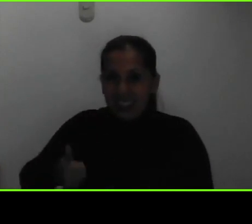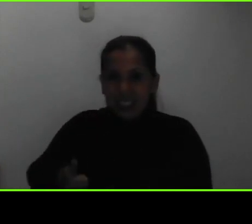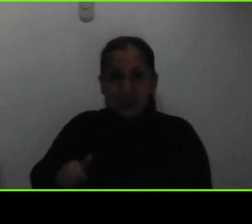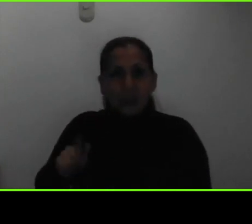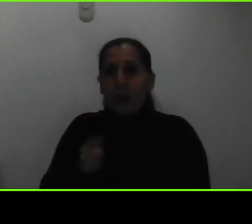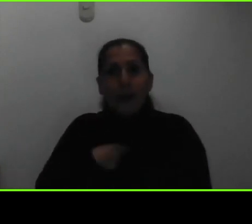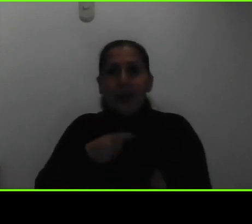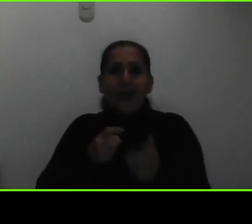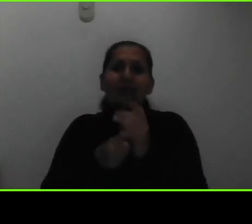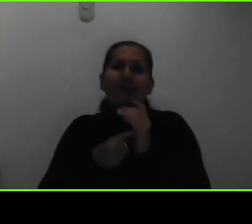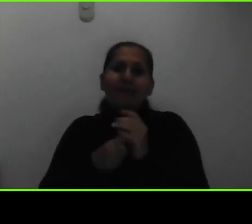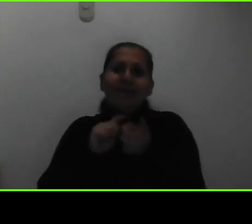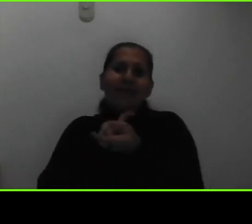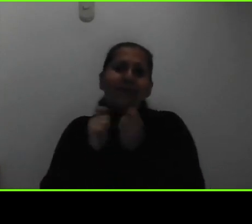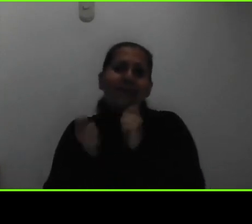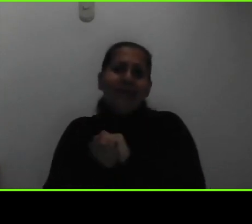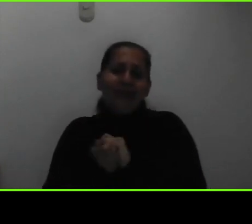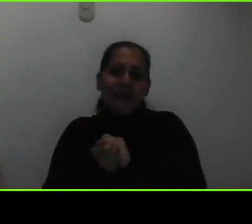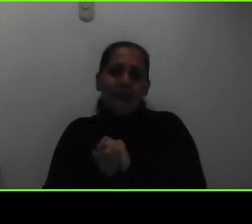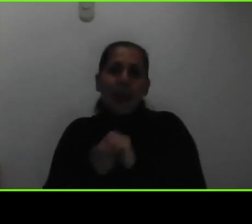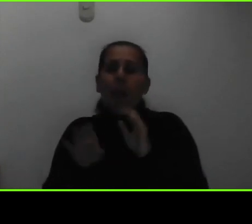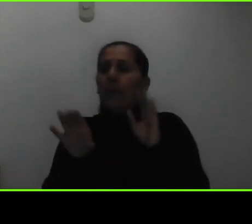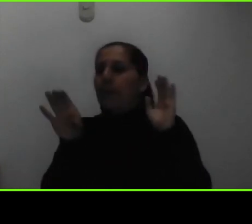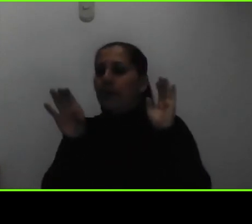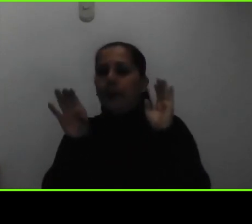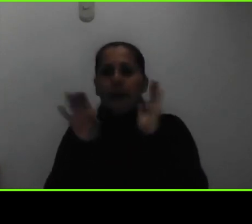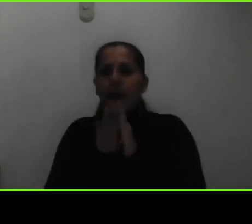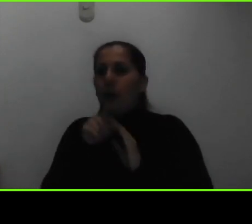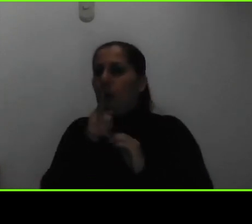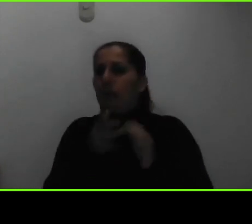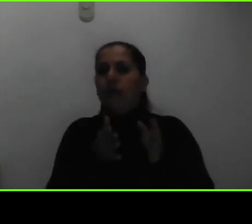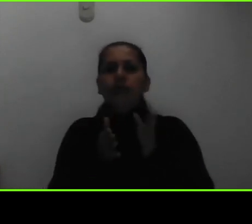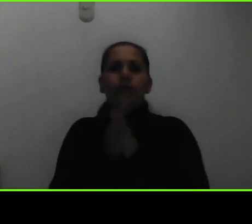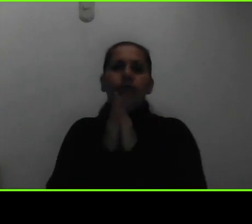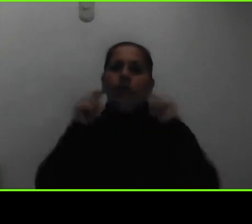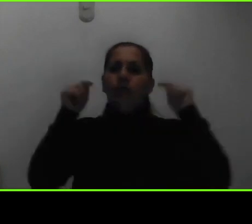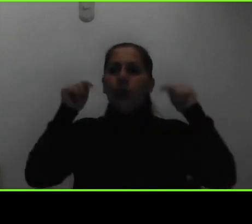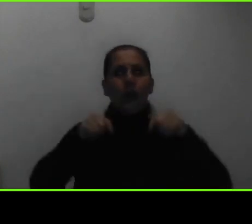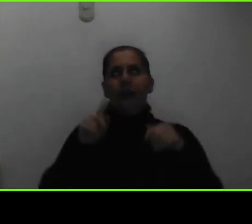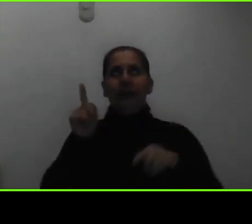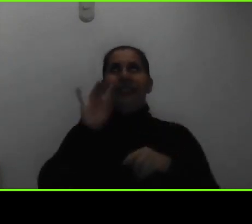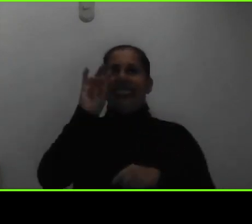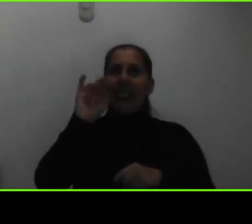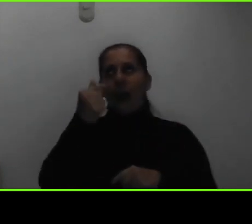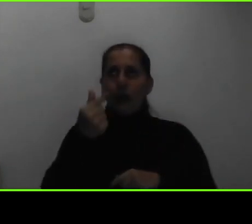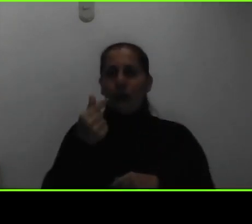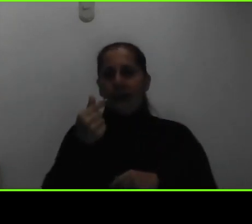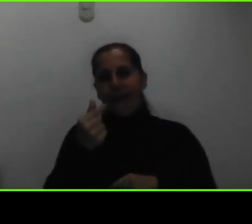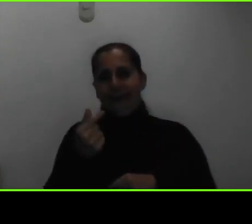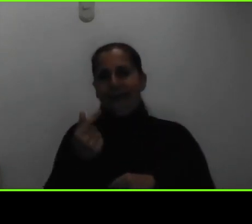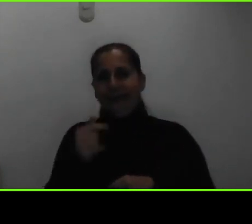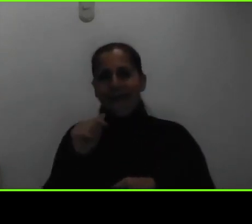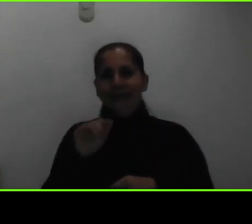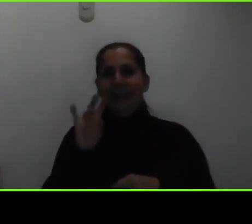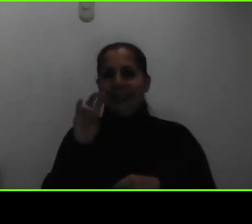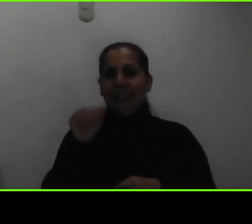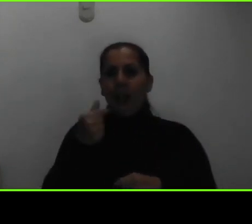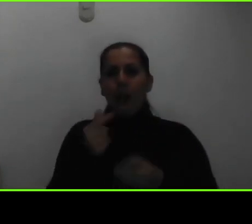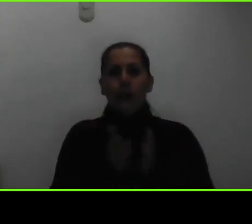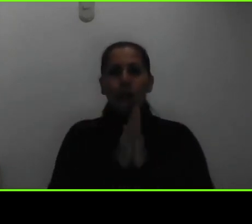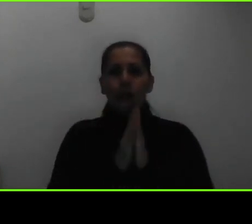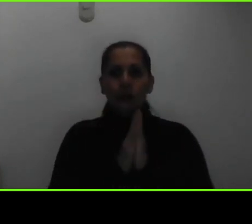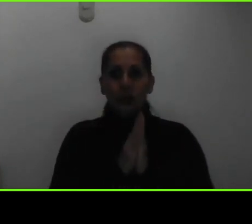cambiado y demás entonces si llega ejemplo ustedes hacen la solicitud hoy hoy no perdón el 7 de agosto y